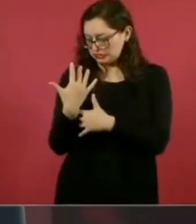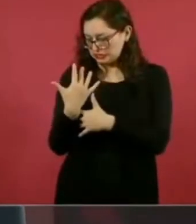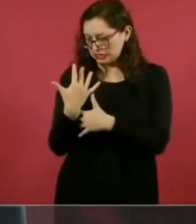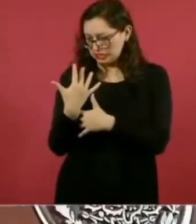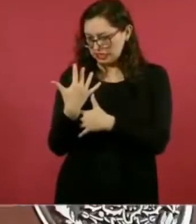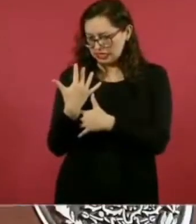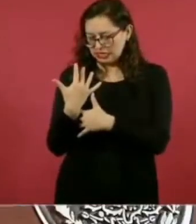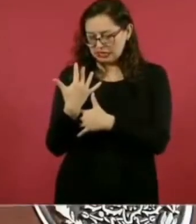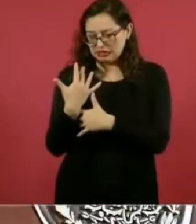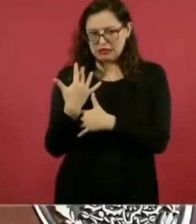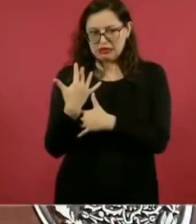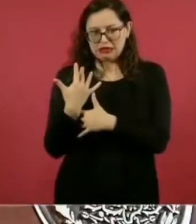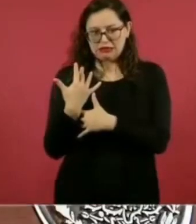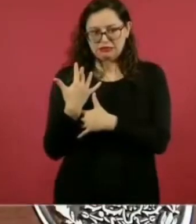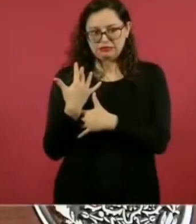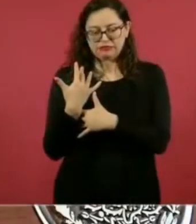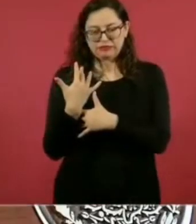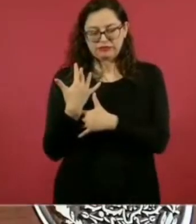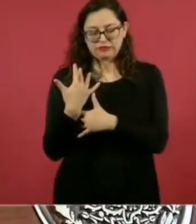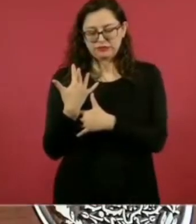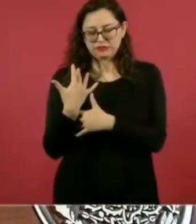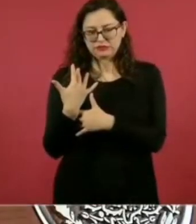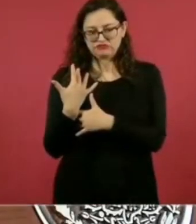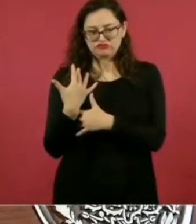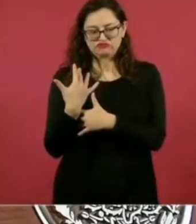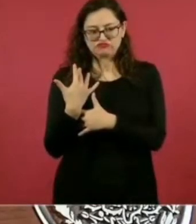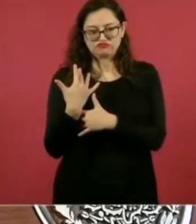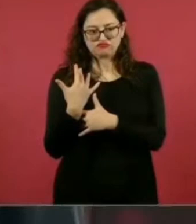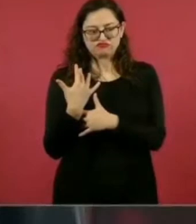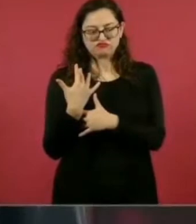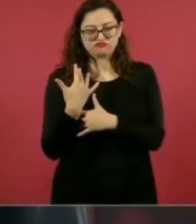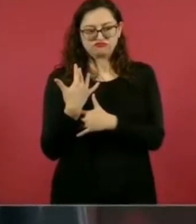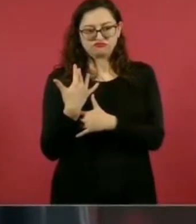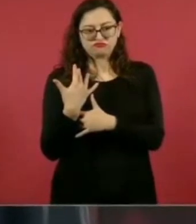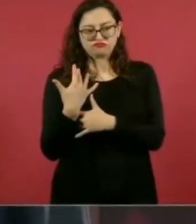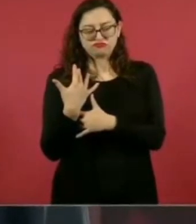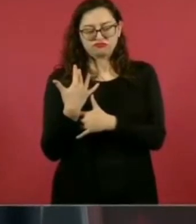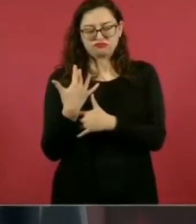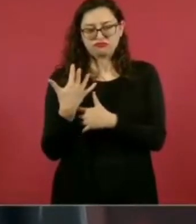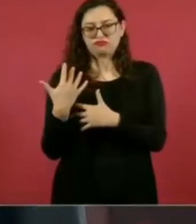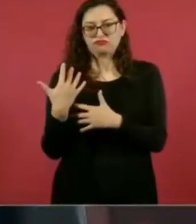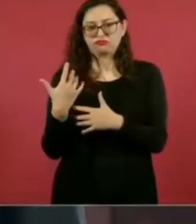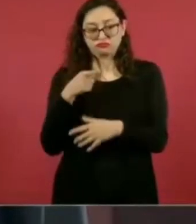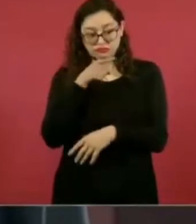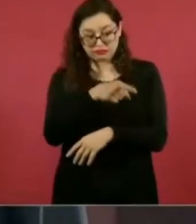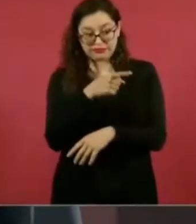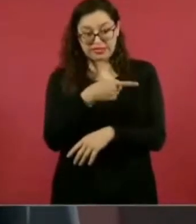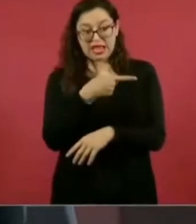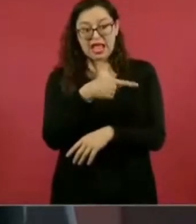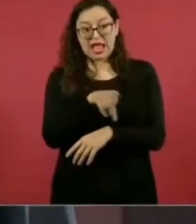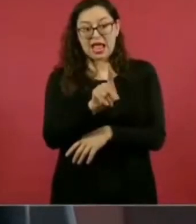la nacionalidad española a Krause.